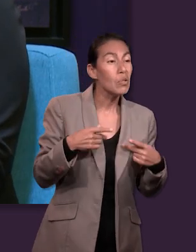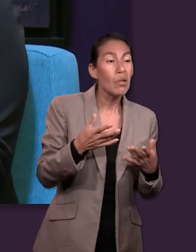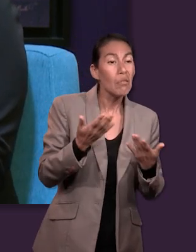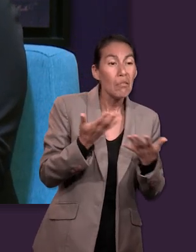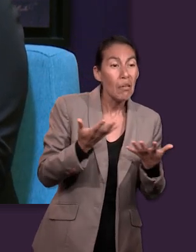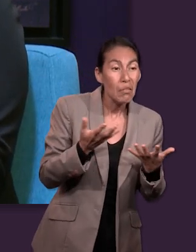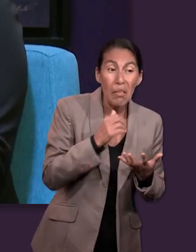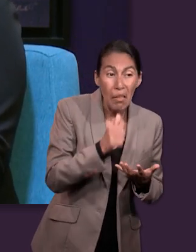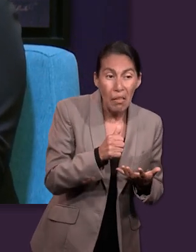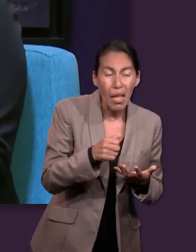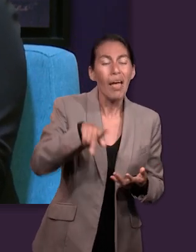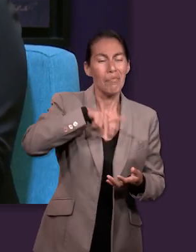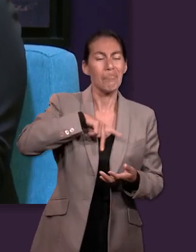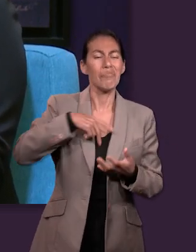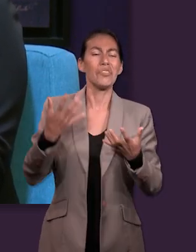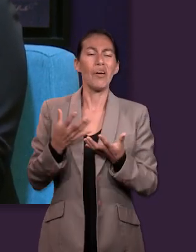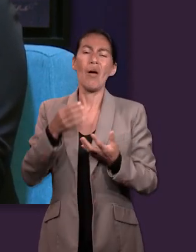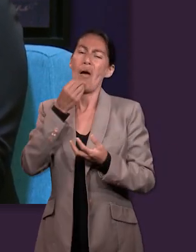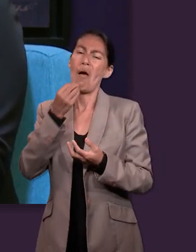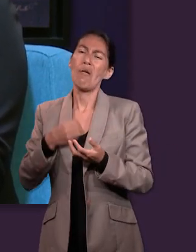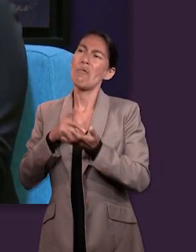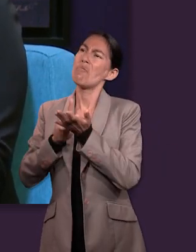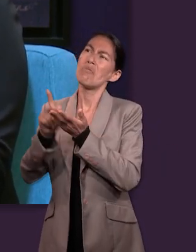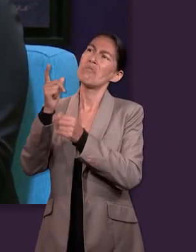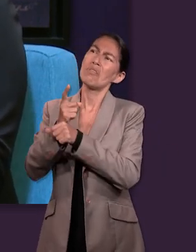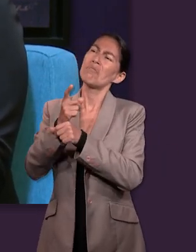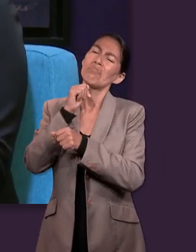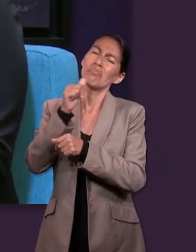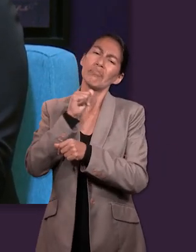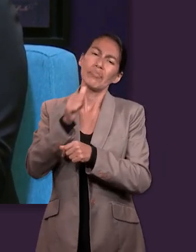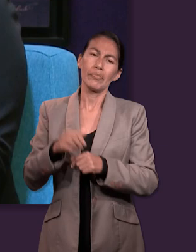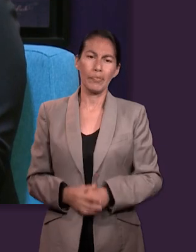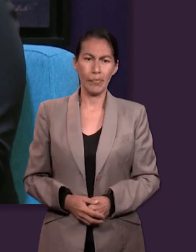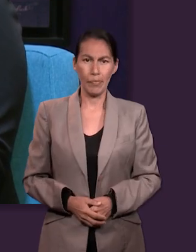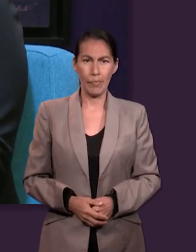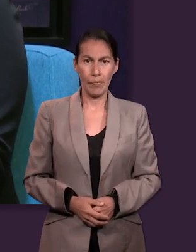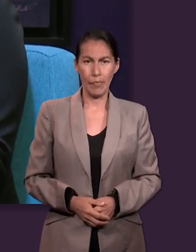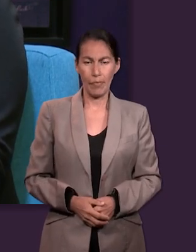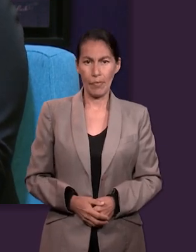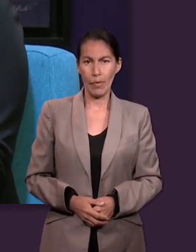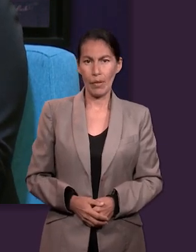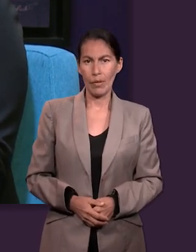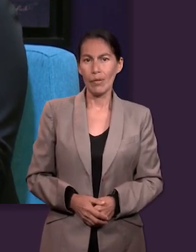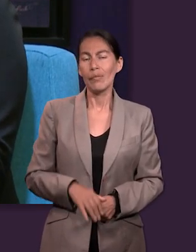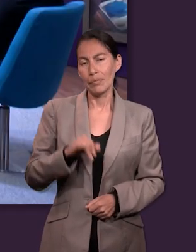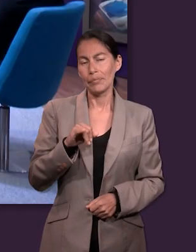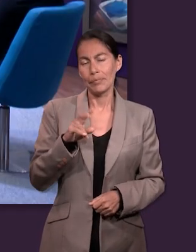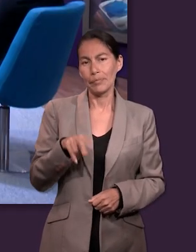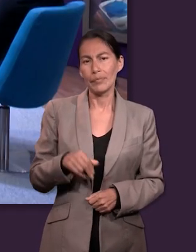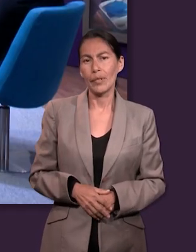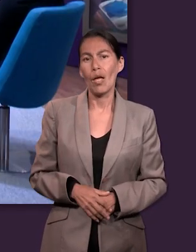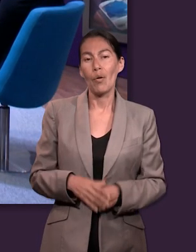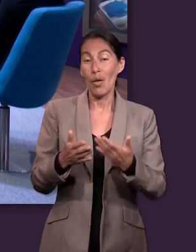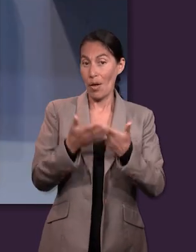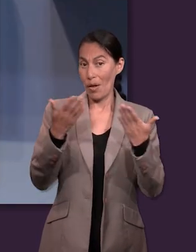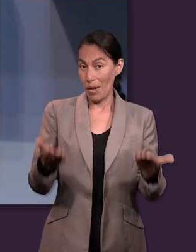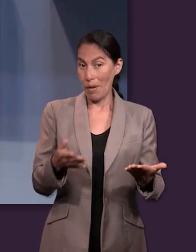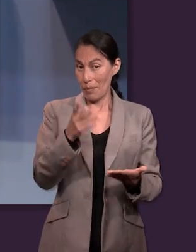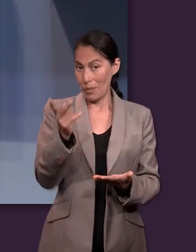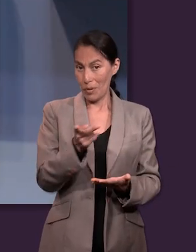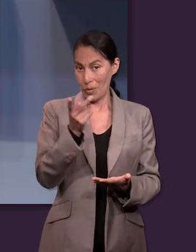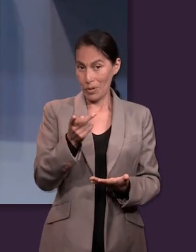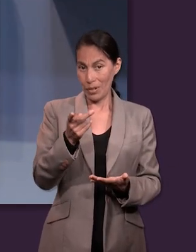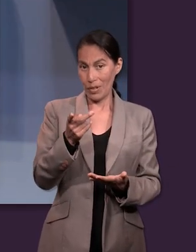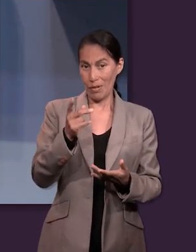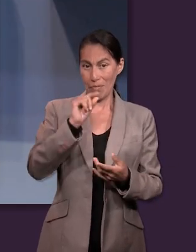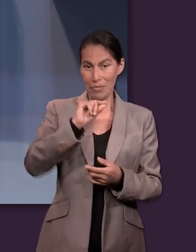Si Dios no puede o si alguien más no lo hace, yo lo puedo hacer, aunque no sea la voluntad de Dios o sus mandatos. Sí, bueno, vamos a pasar